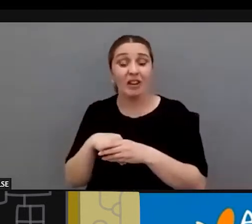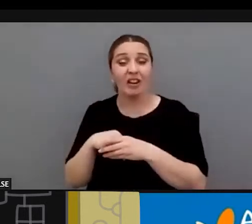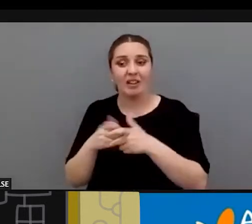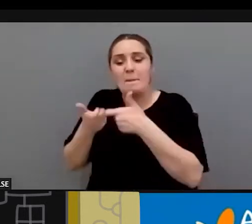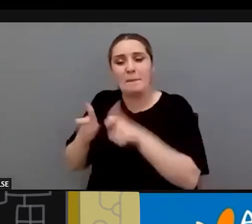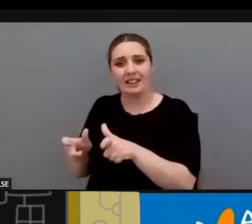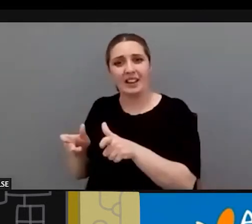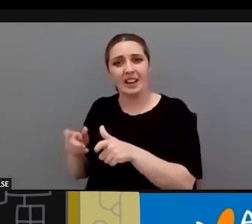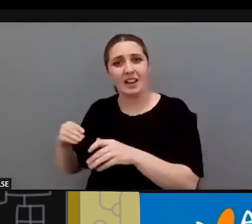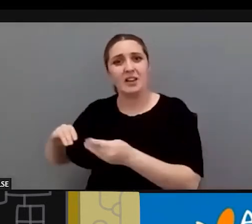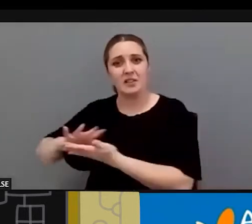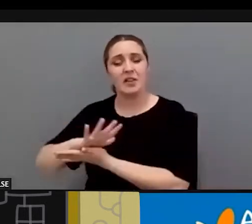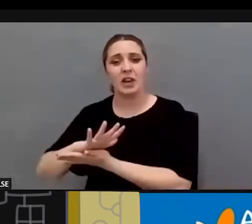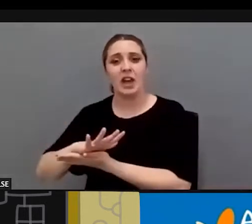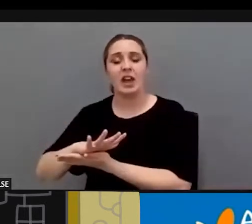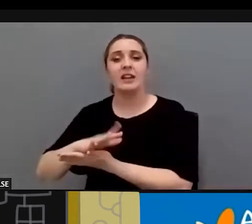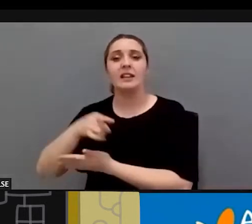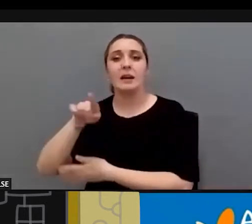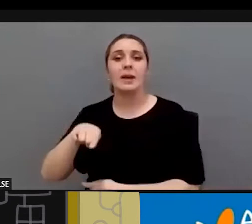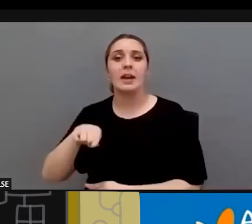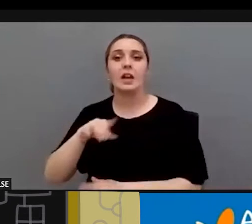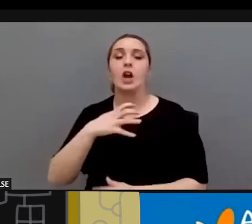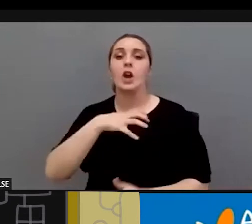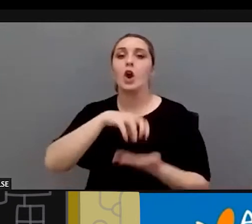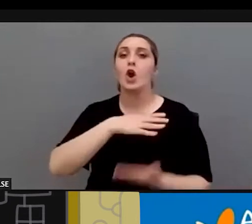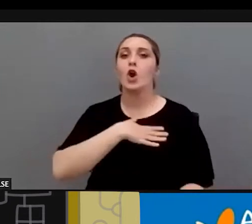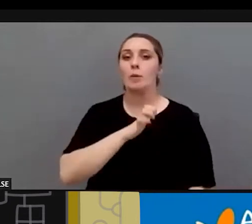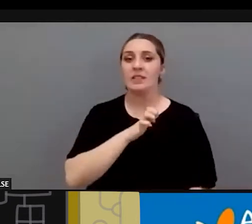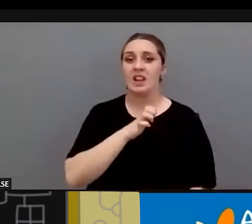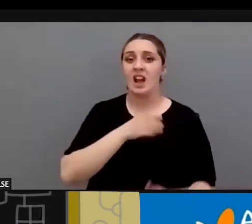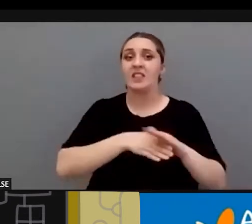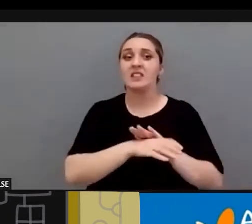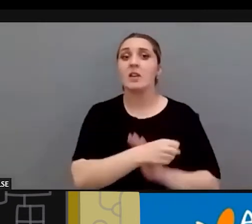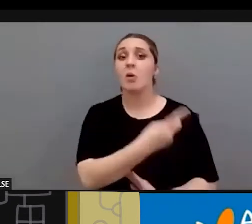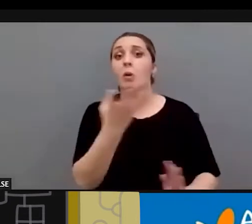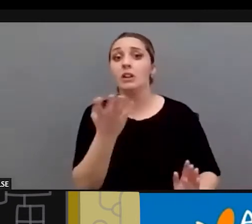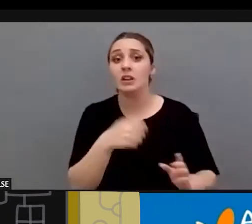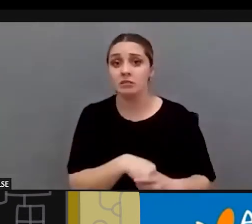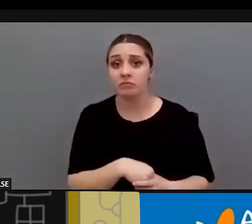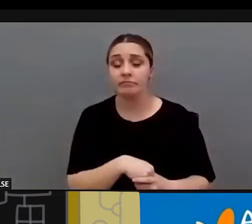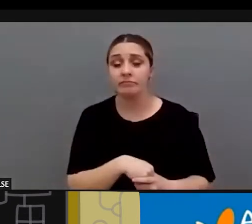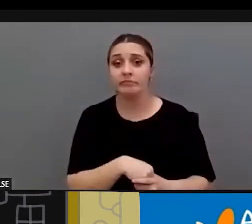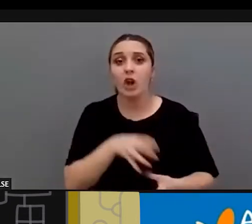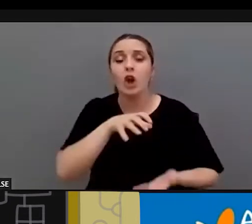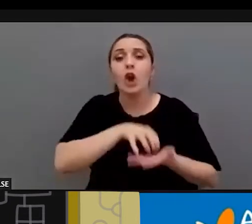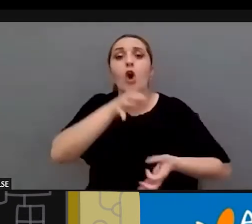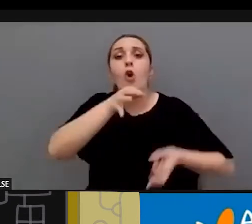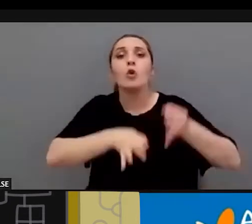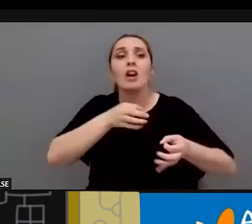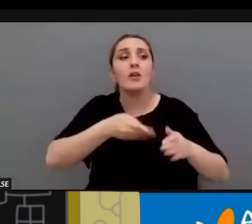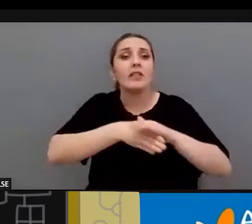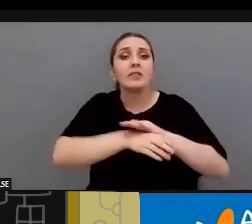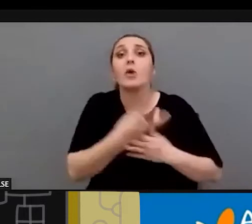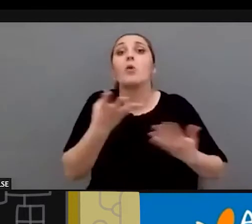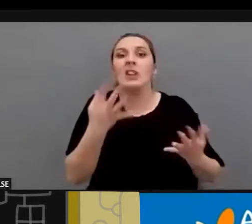los lugares las comisarías ¿cuántas son accesibles? los juzgados ¿cuántos son accesibles